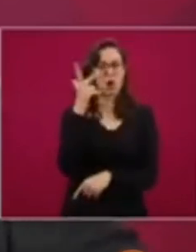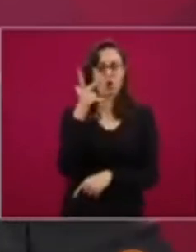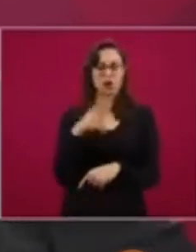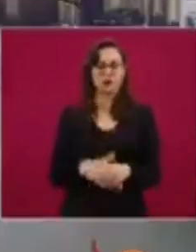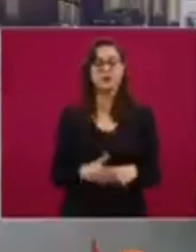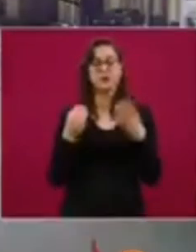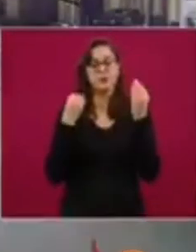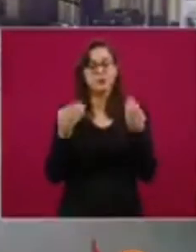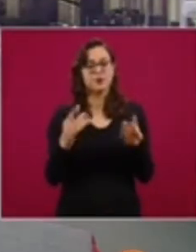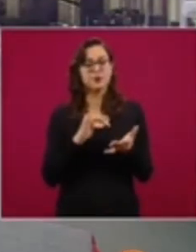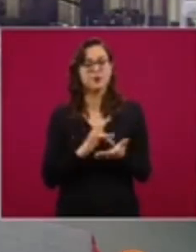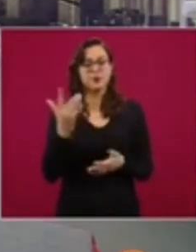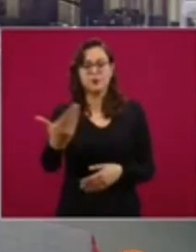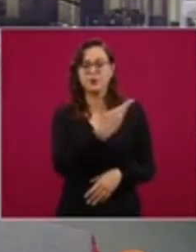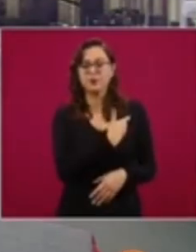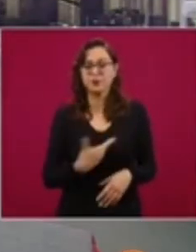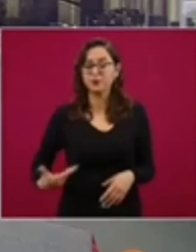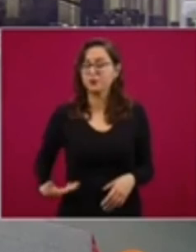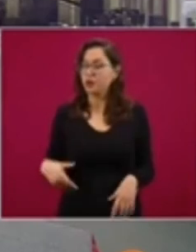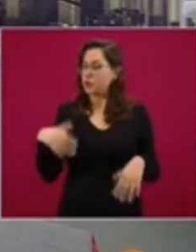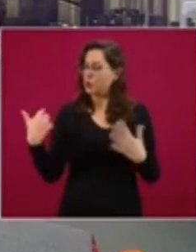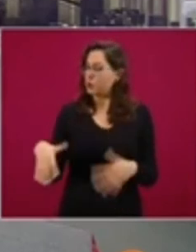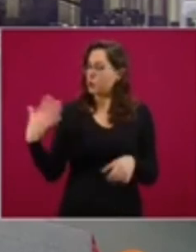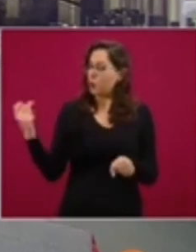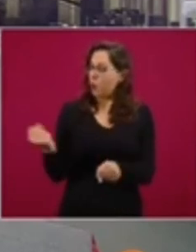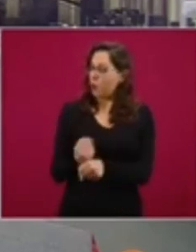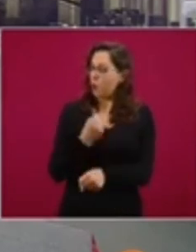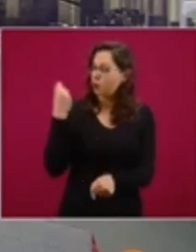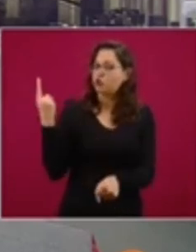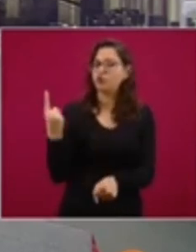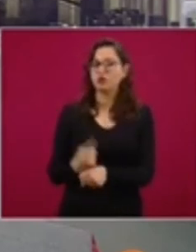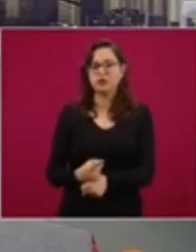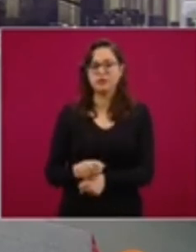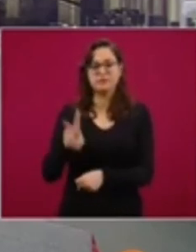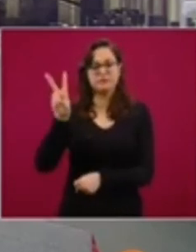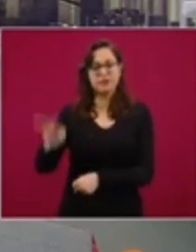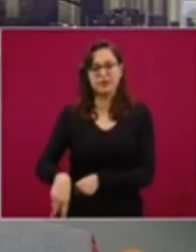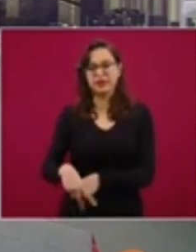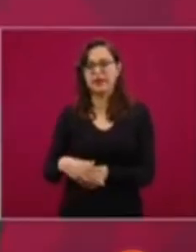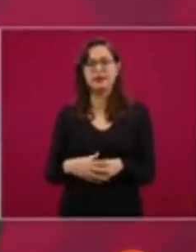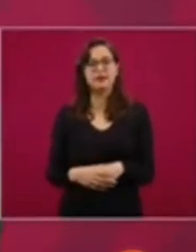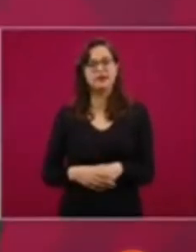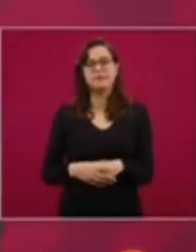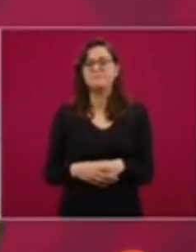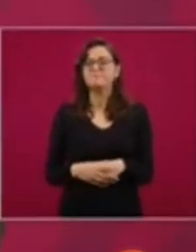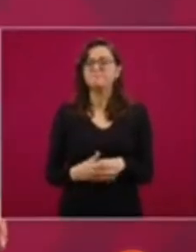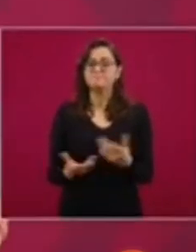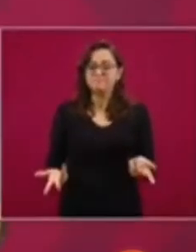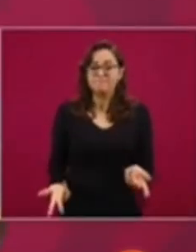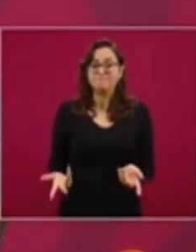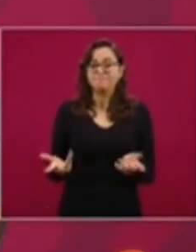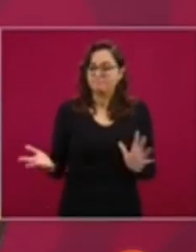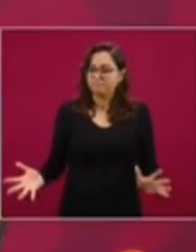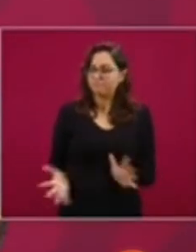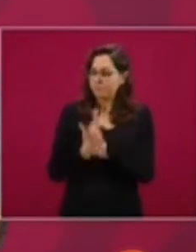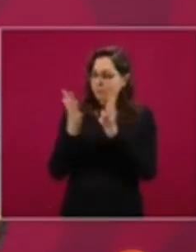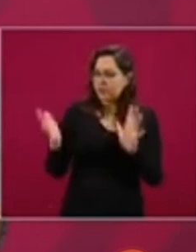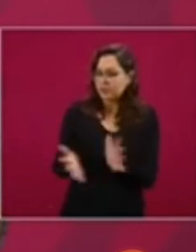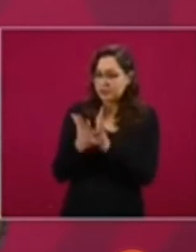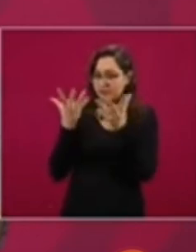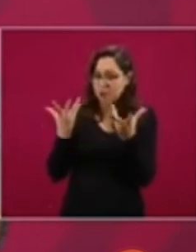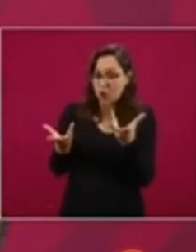muchísimas gracias presidente por esta oportunidad yo le aprecio muchísimo que nos permita hacer acciones